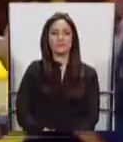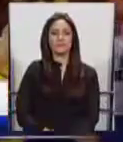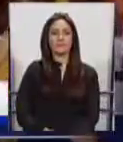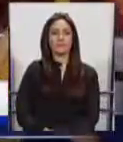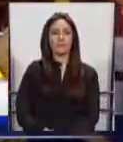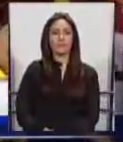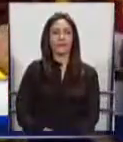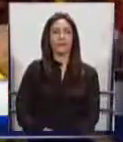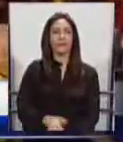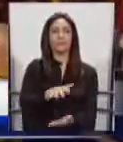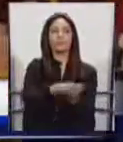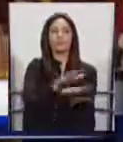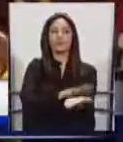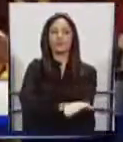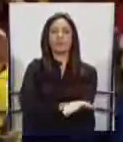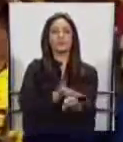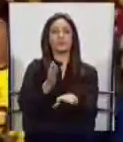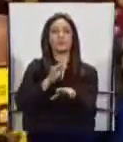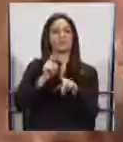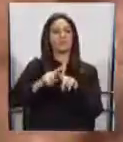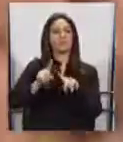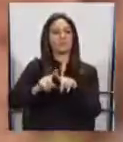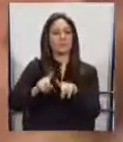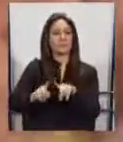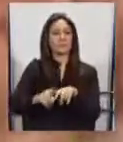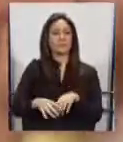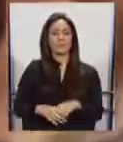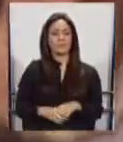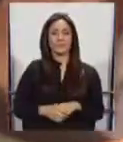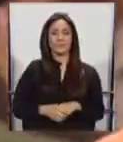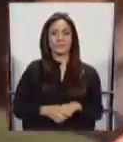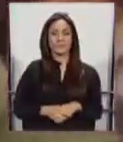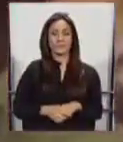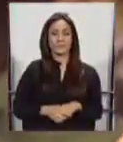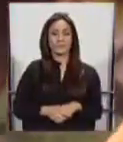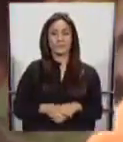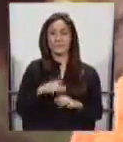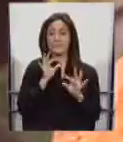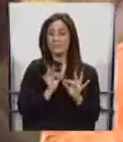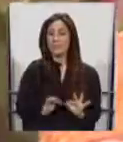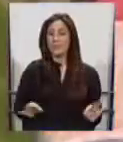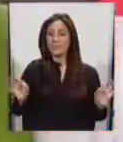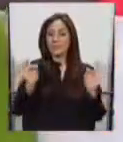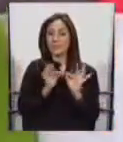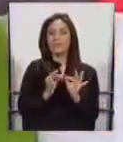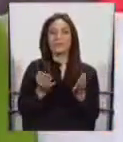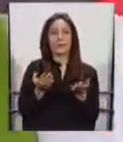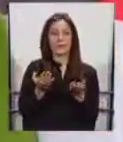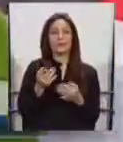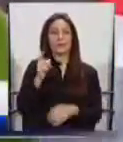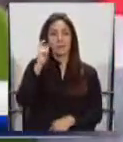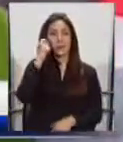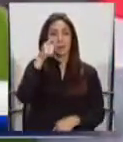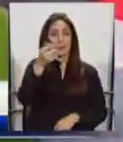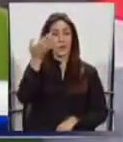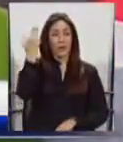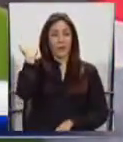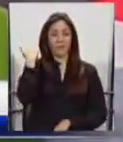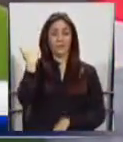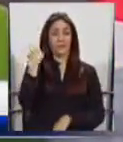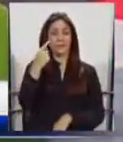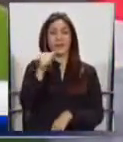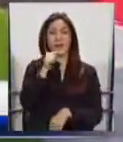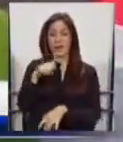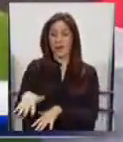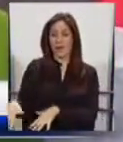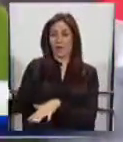Resultados de proyectos multipropósitos. Muchas veces lo más importante es lo que no pasó. Ya ustedes no ven Puerto Inca bajo